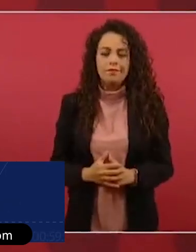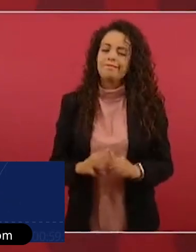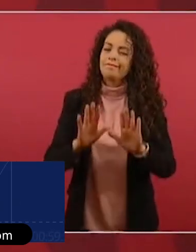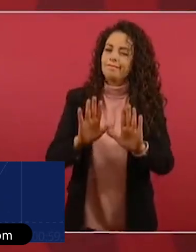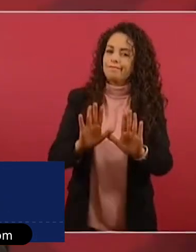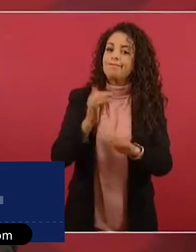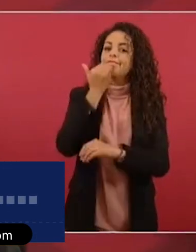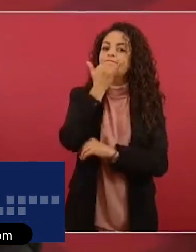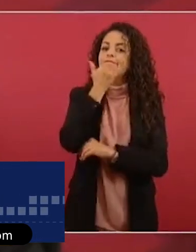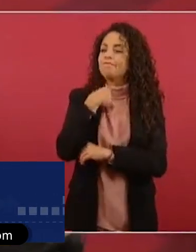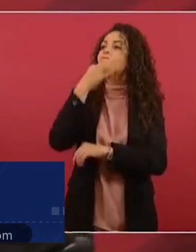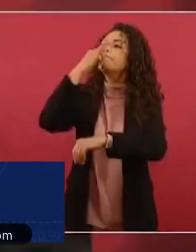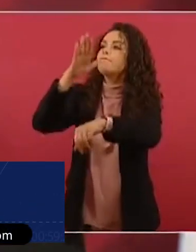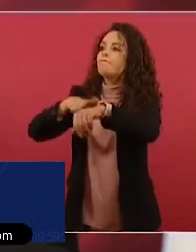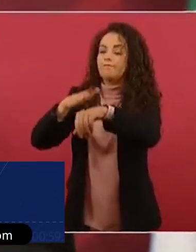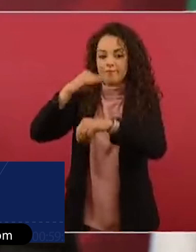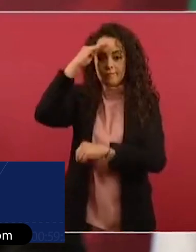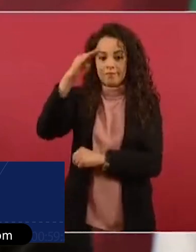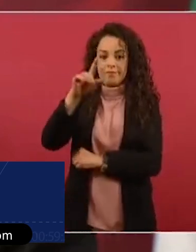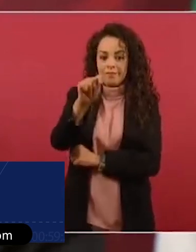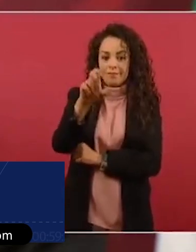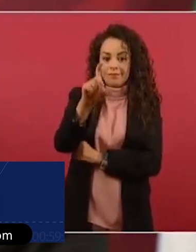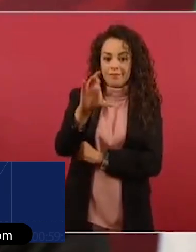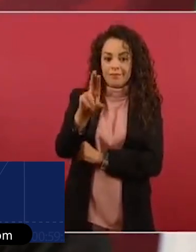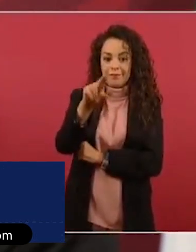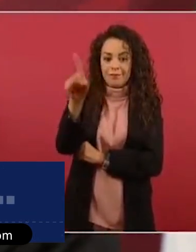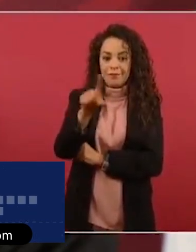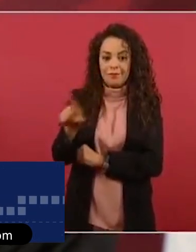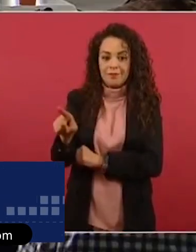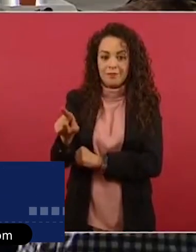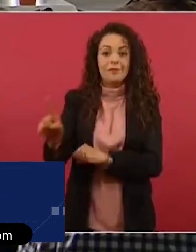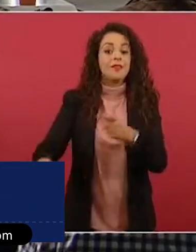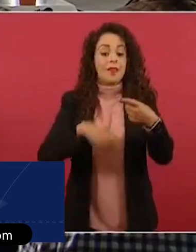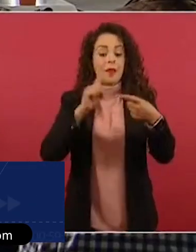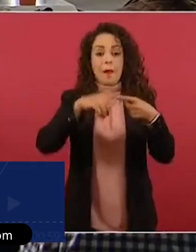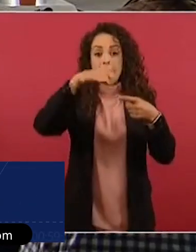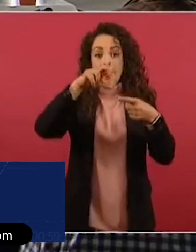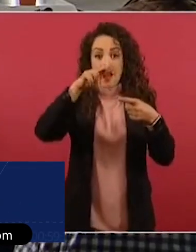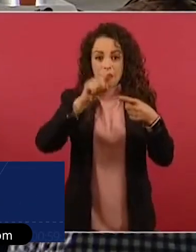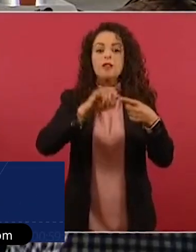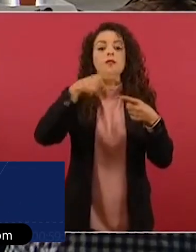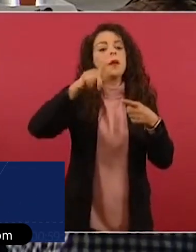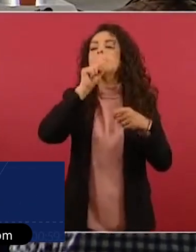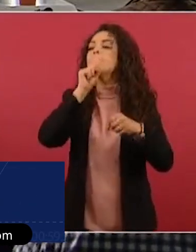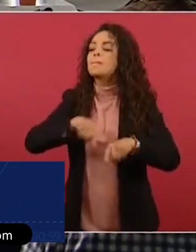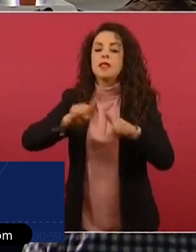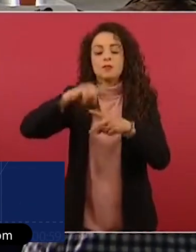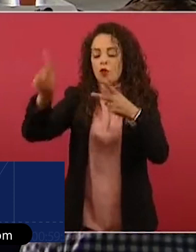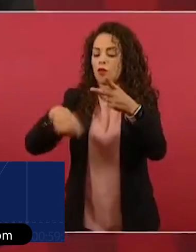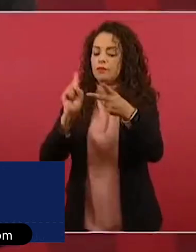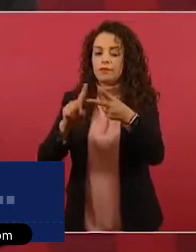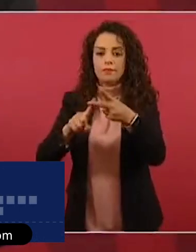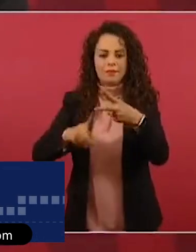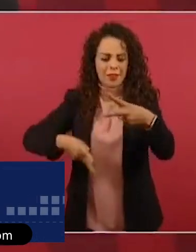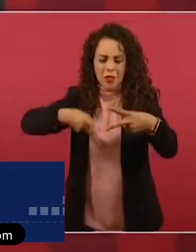a Marco Rubio, pero también al otro, a los